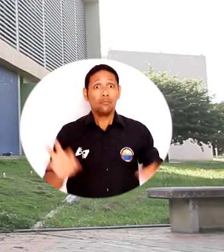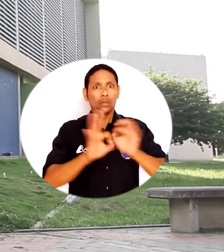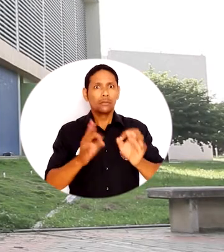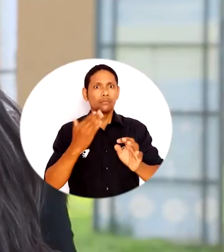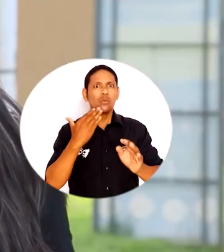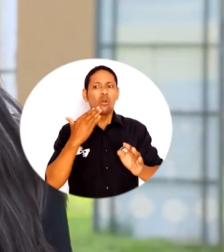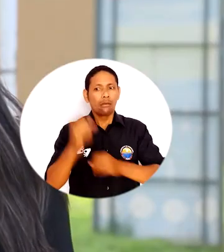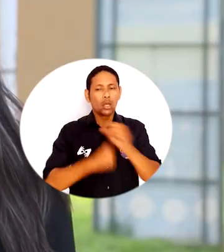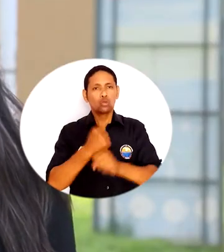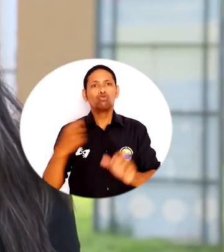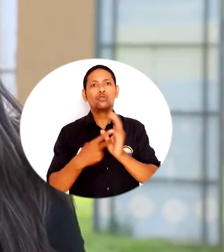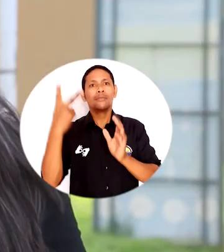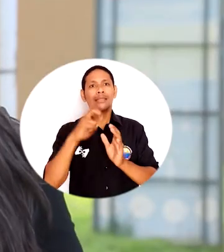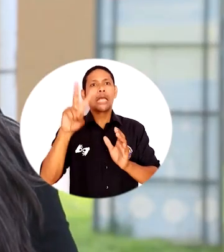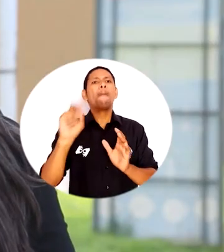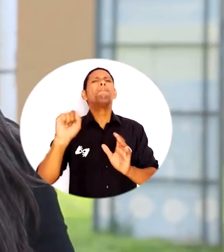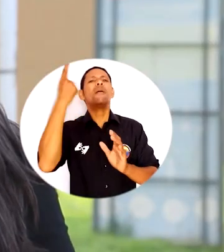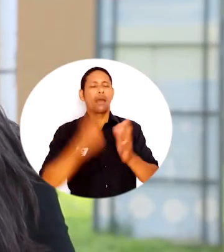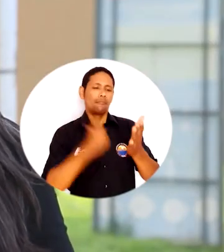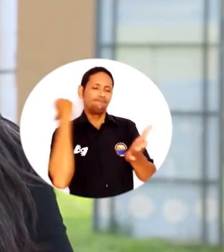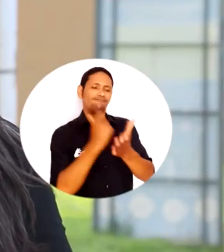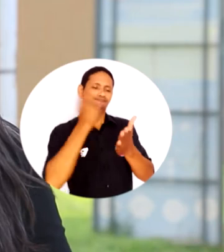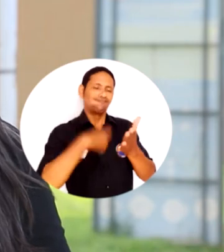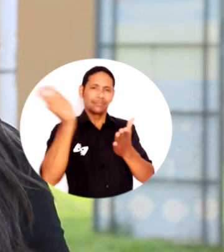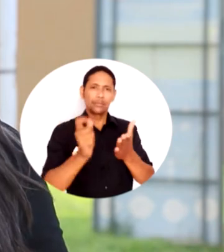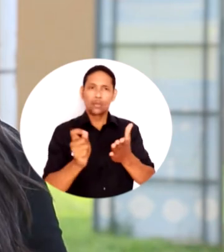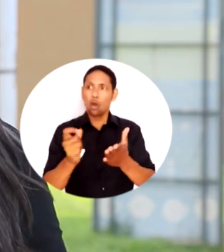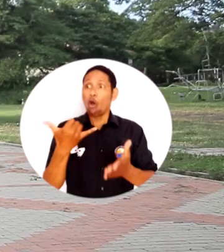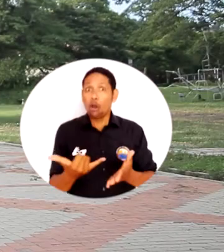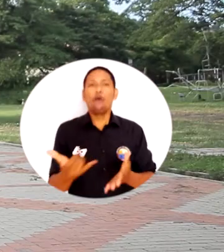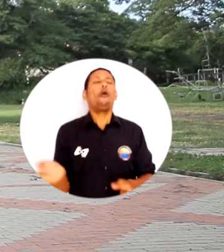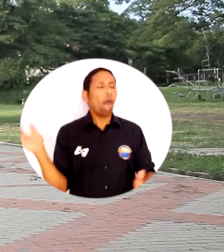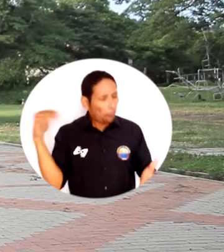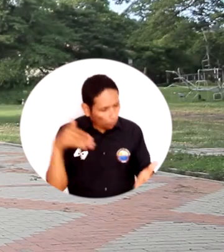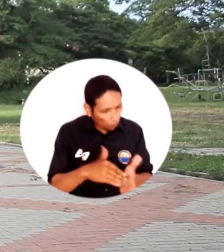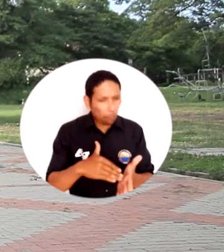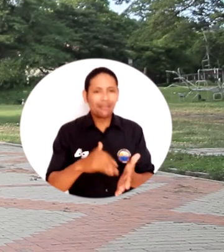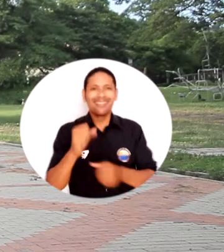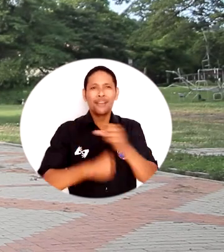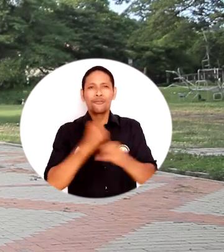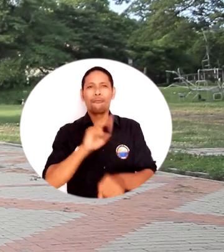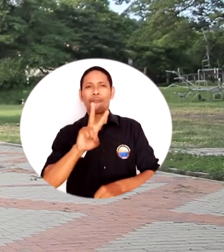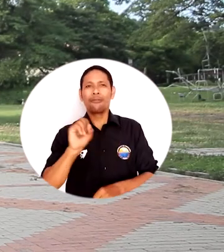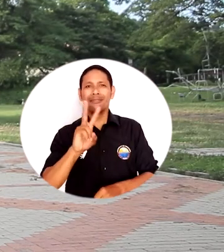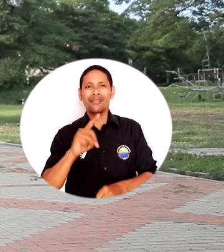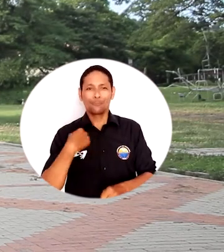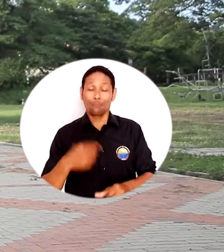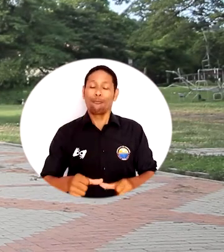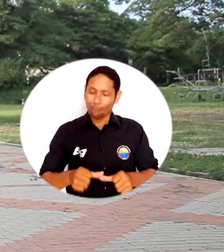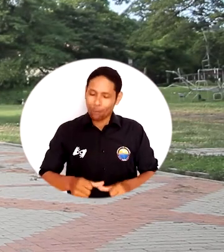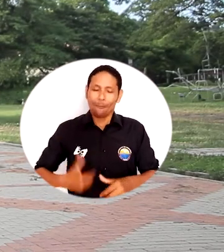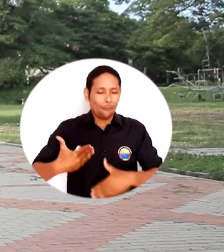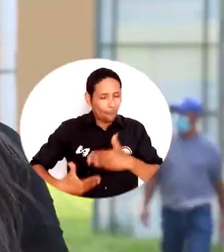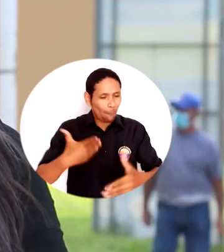cosmología. El doctor Enrique Arrieta Díaz, docente de esta casa de estudios superiores, hizo parte del equipo de investigadores que publicó un